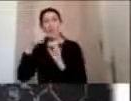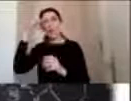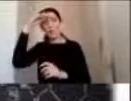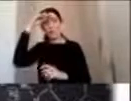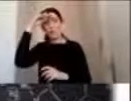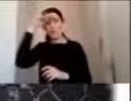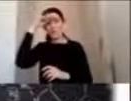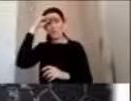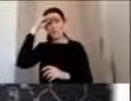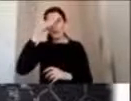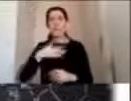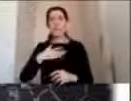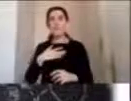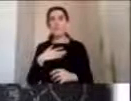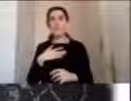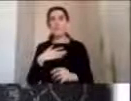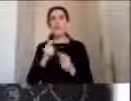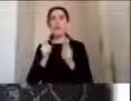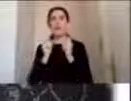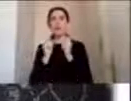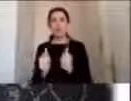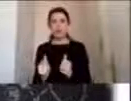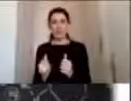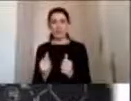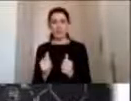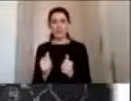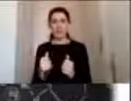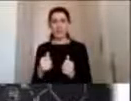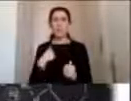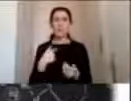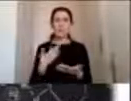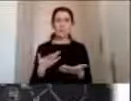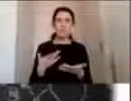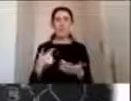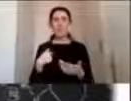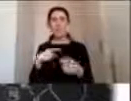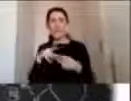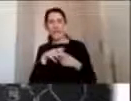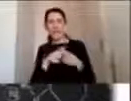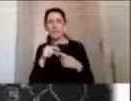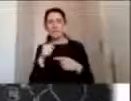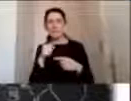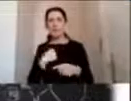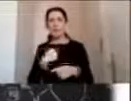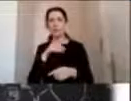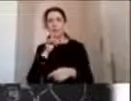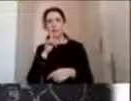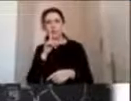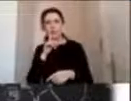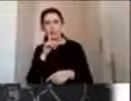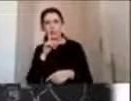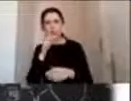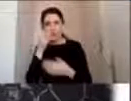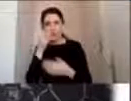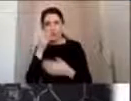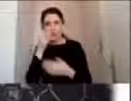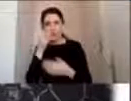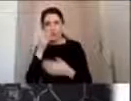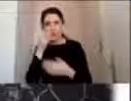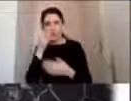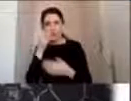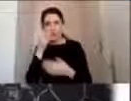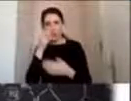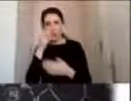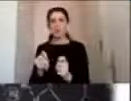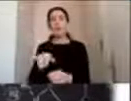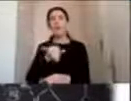cuanto a nuestras habilidades. Entonces yo empiezo a medir con qué herramientas cuento yo para enfrentar este peligro y luego también influyen las